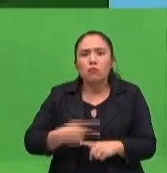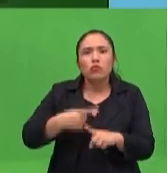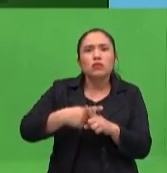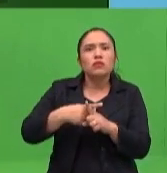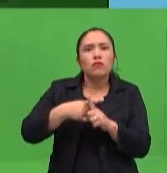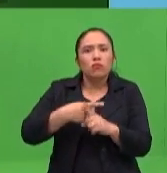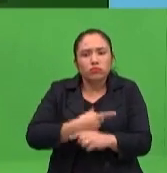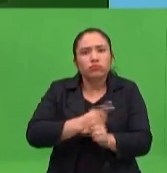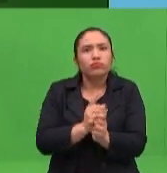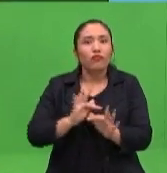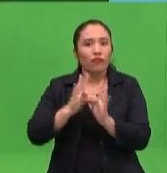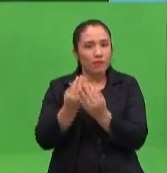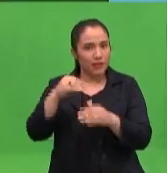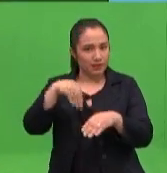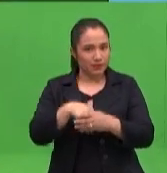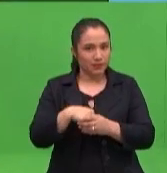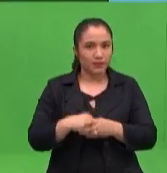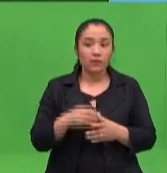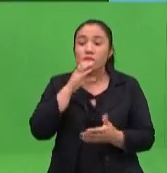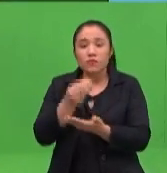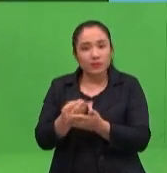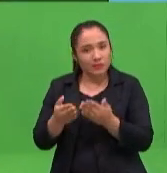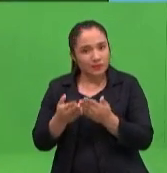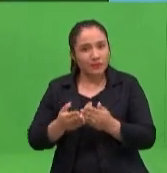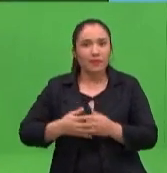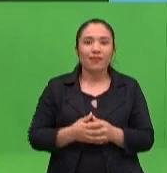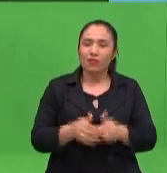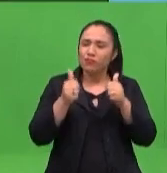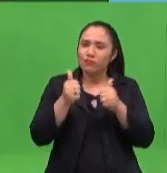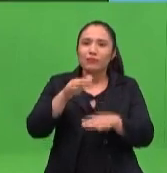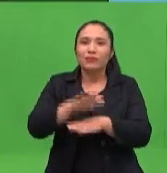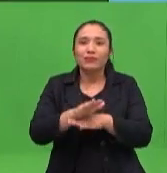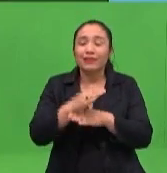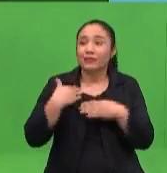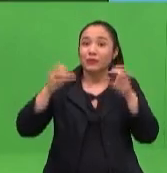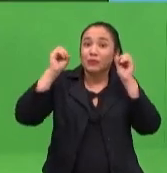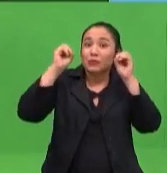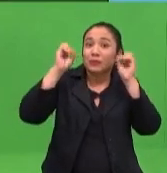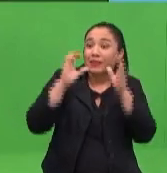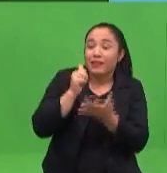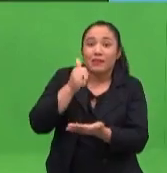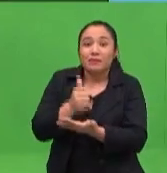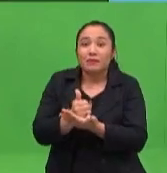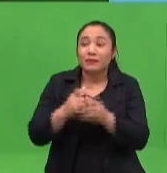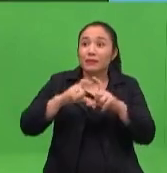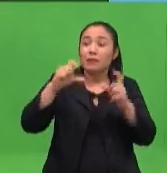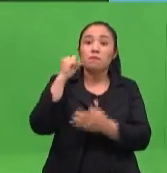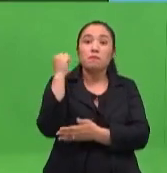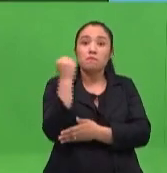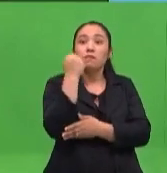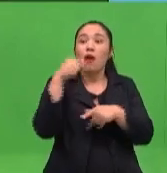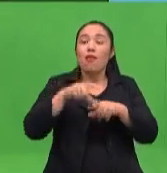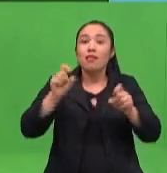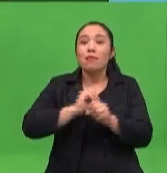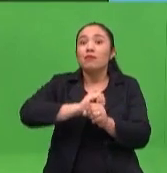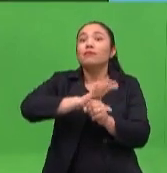la familia. ¿Cómo está, licenciada? Bueno, buenas tardes. Realmente contenta de poder abordar este tema que es esencial en esta época